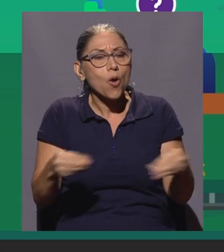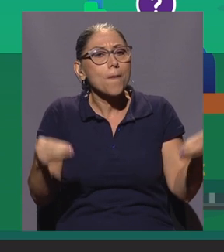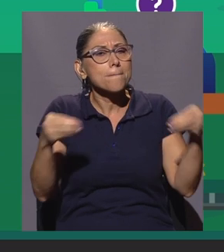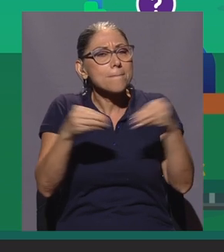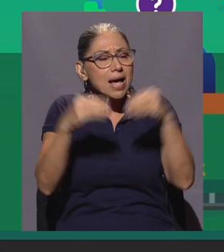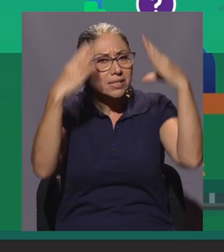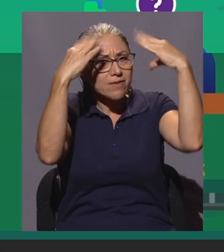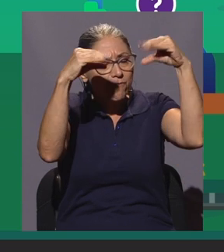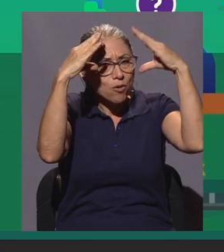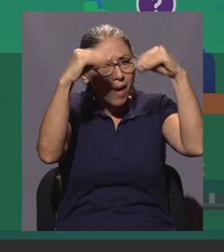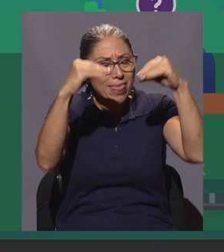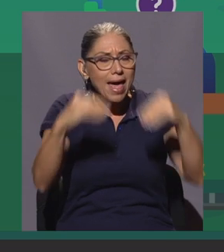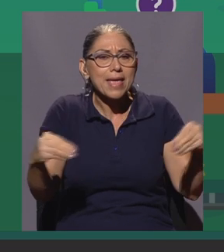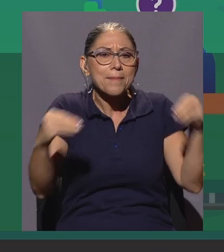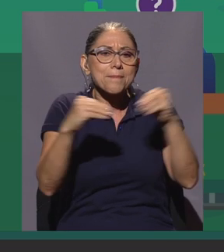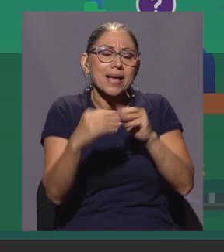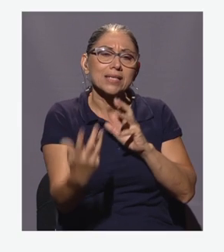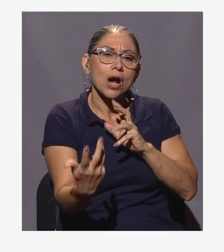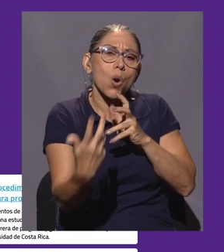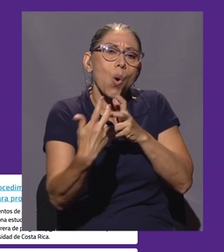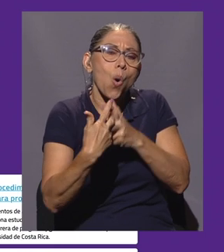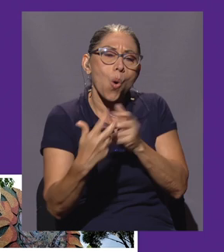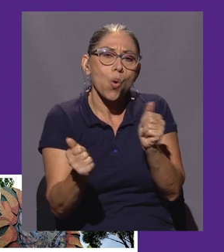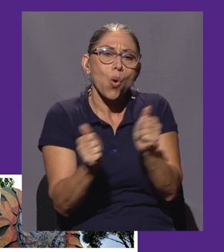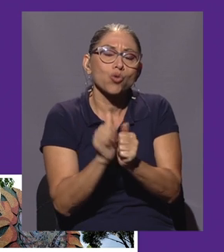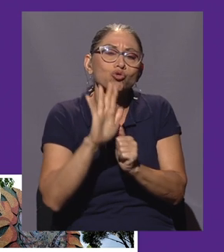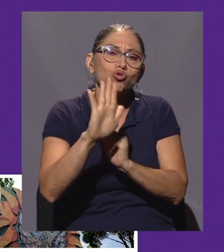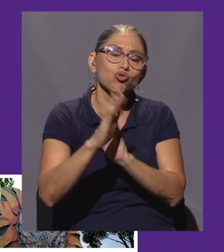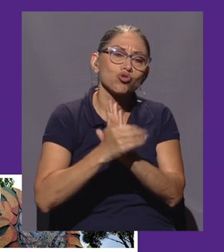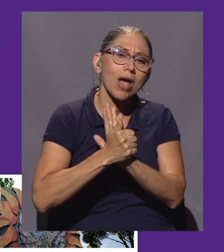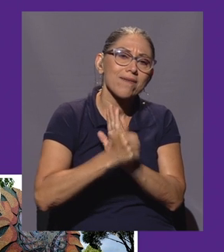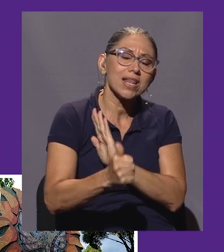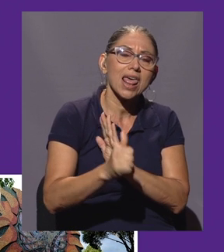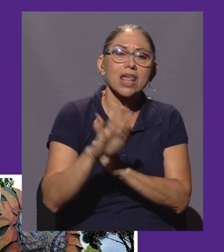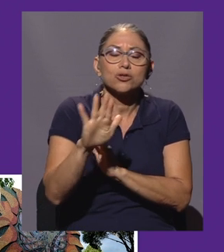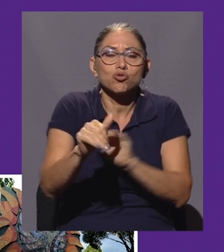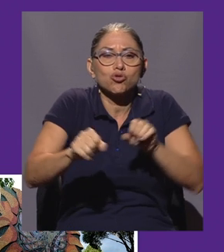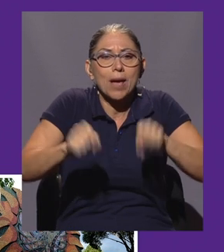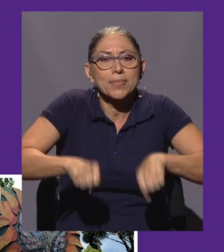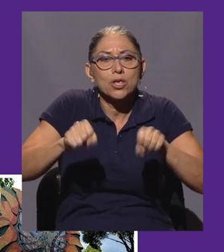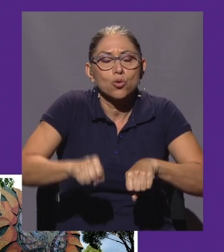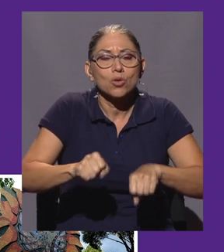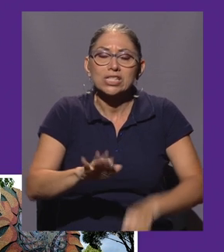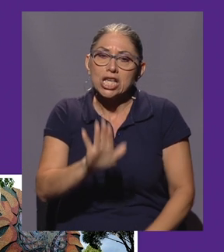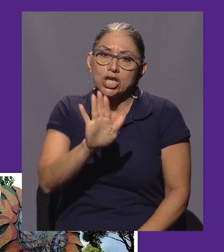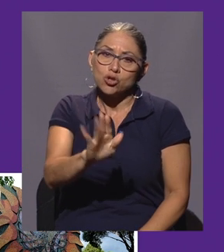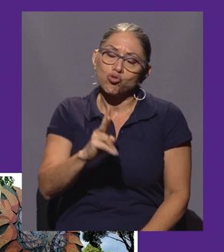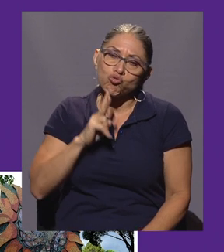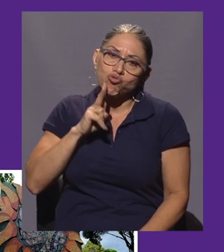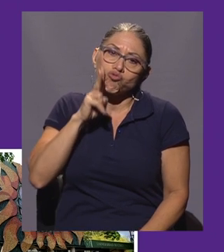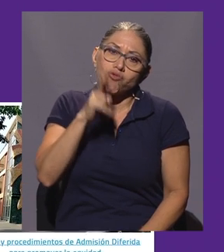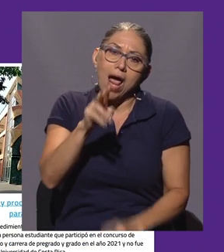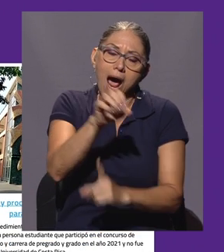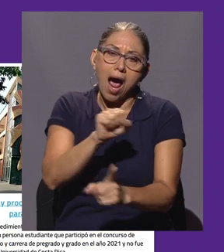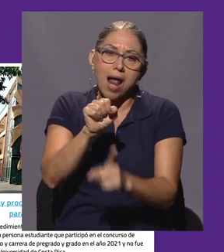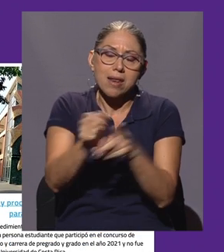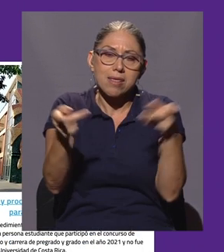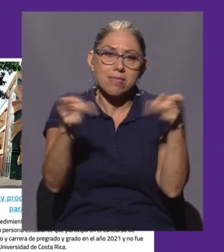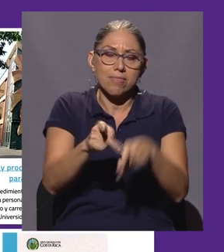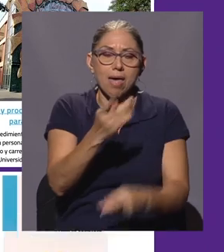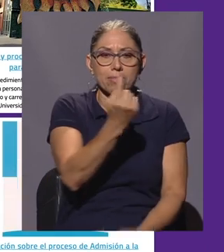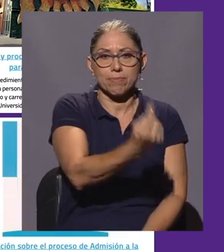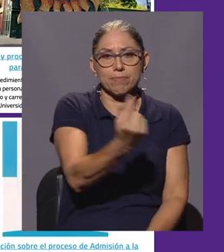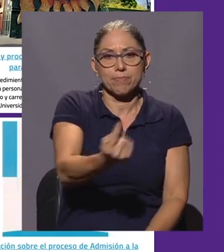más informada y más acorde a sus habilidades, a sus aptitudes y a la realidad que cada uno de ellos vaya a tener.